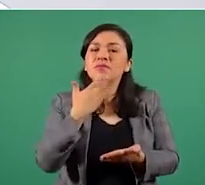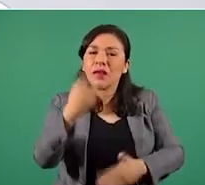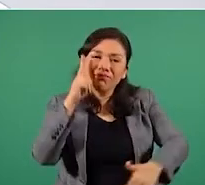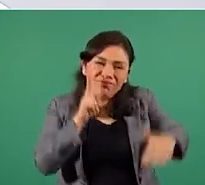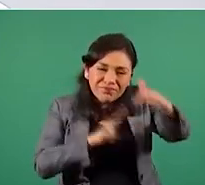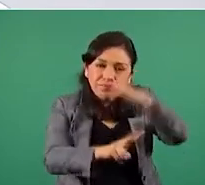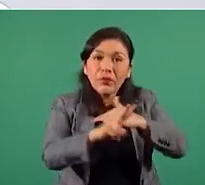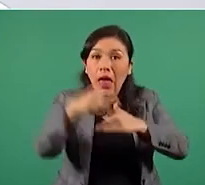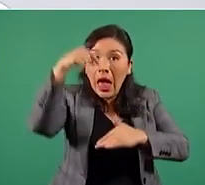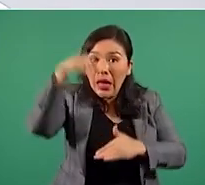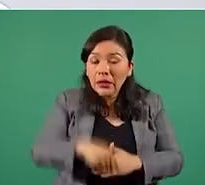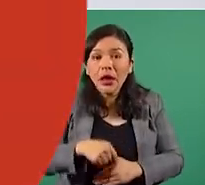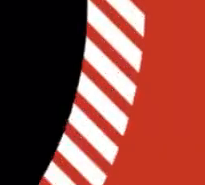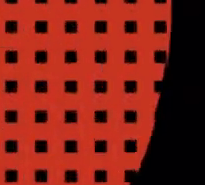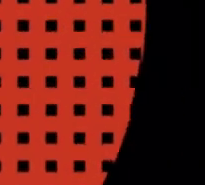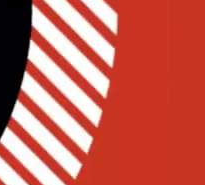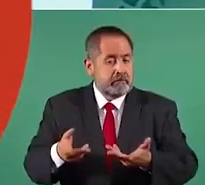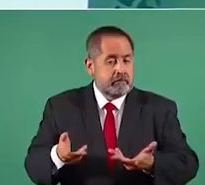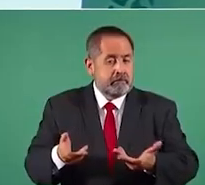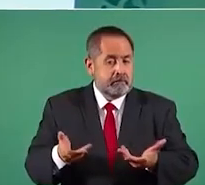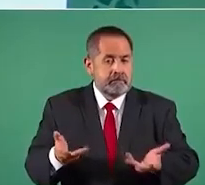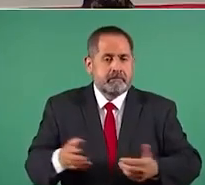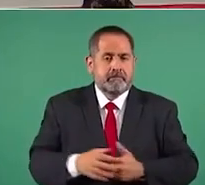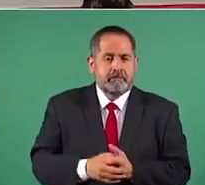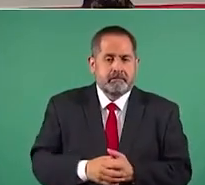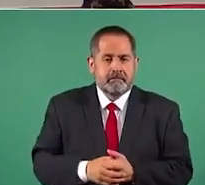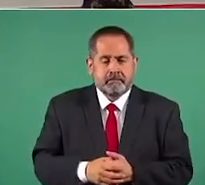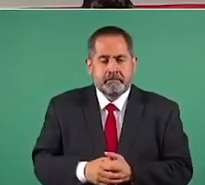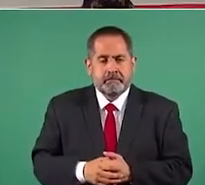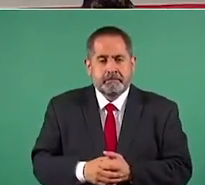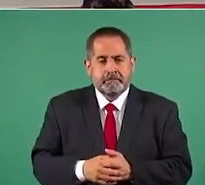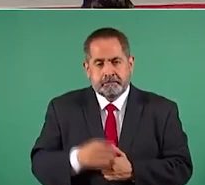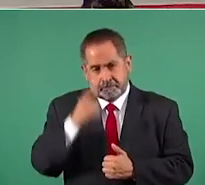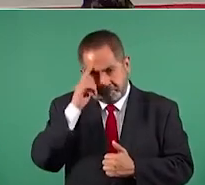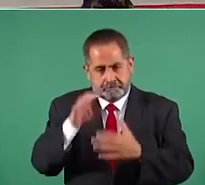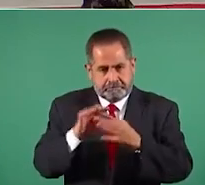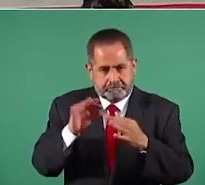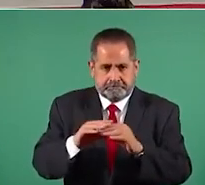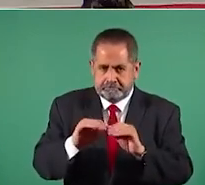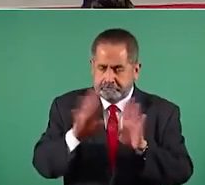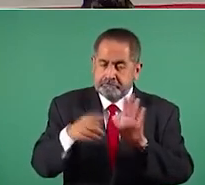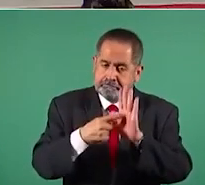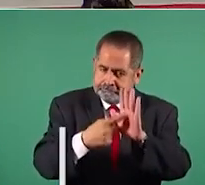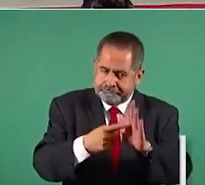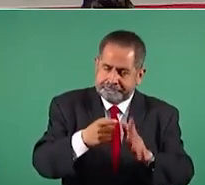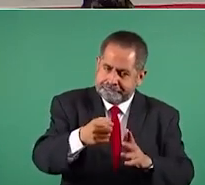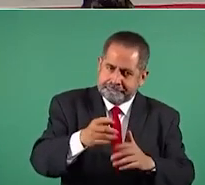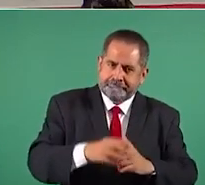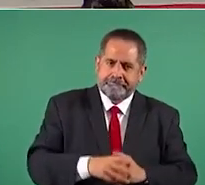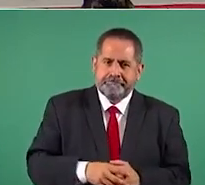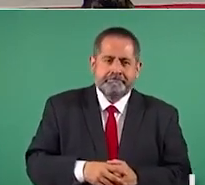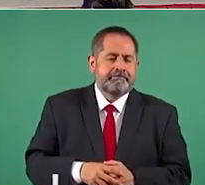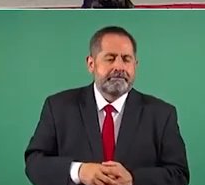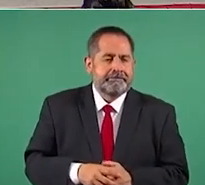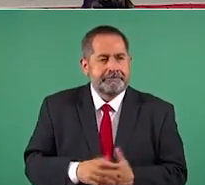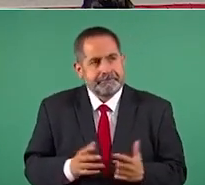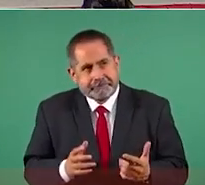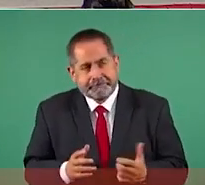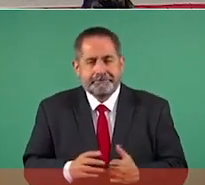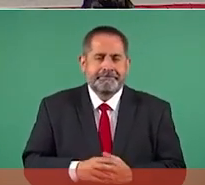Aquí no se espía a nadie. Y para que también no vayan